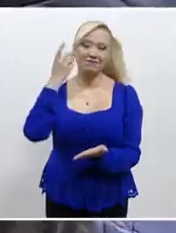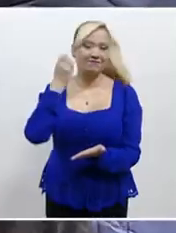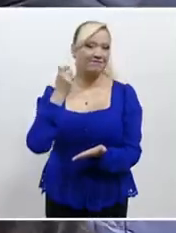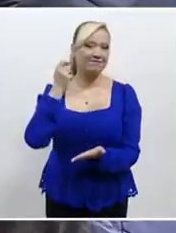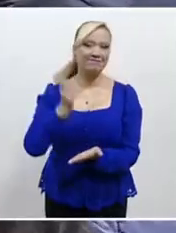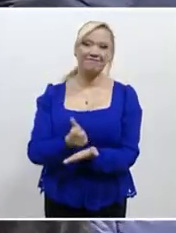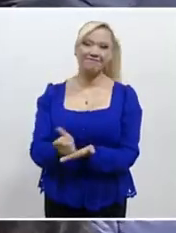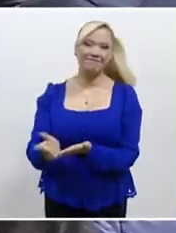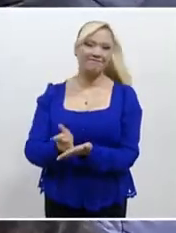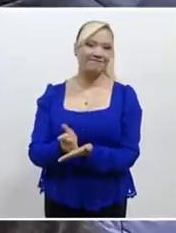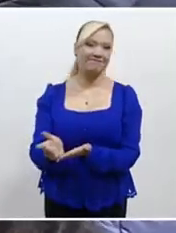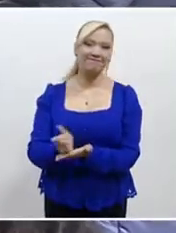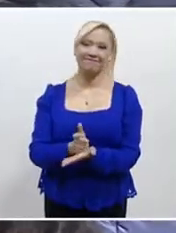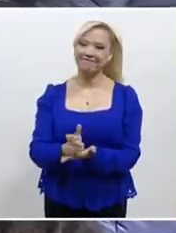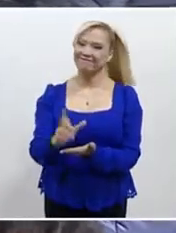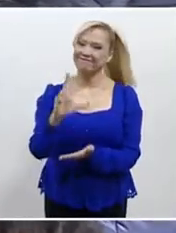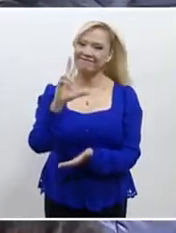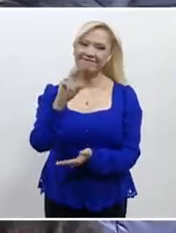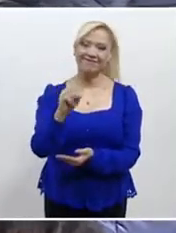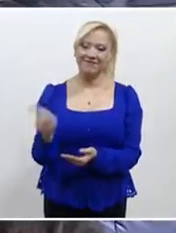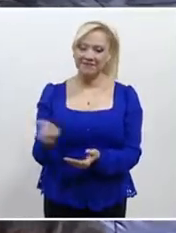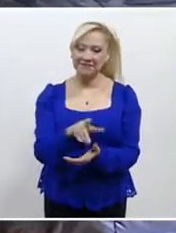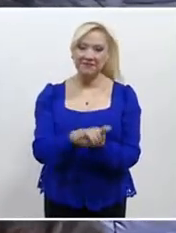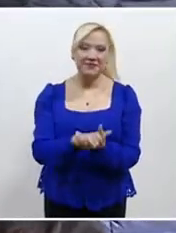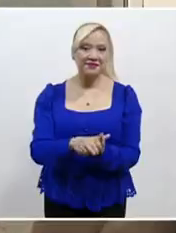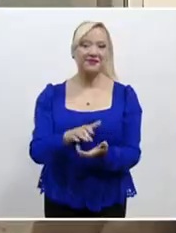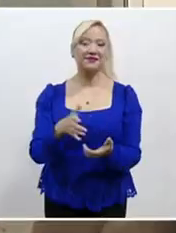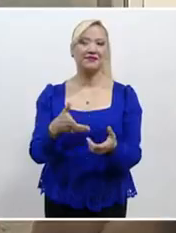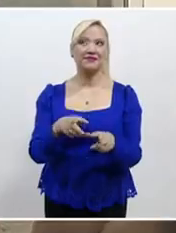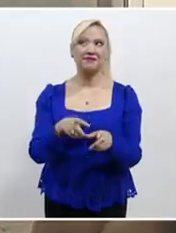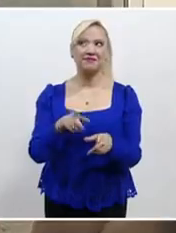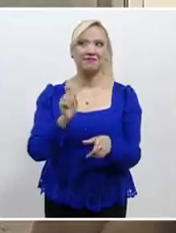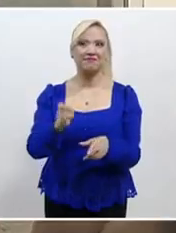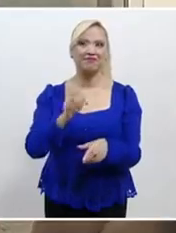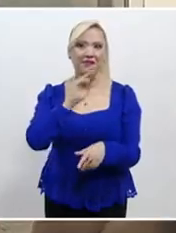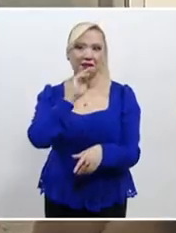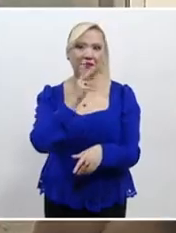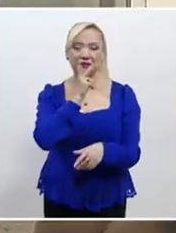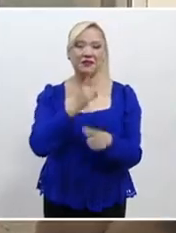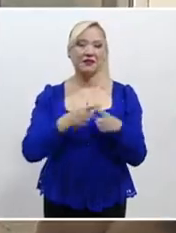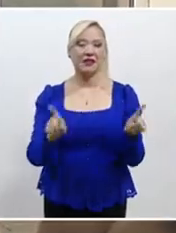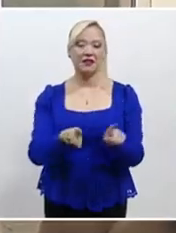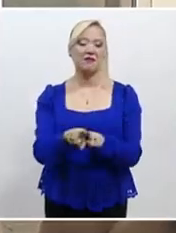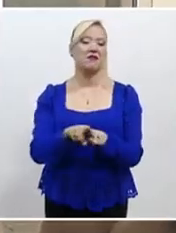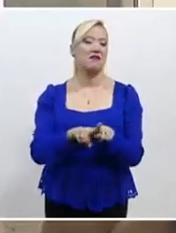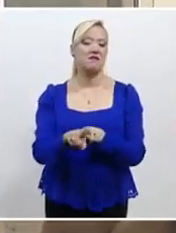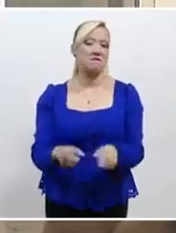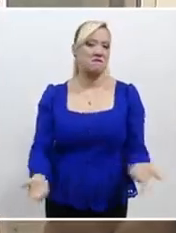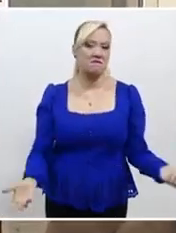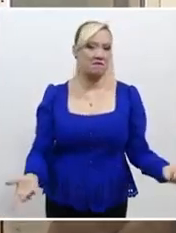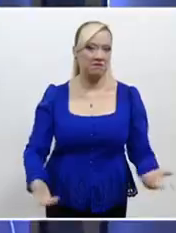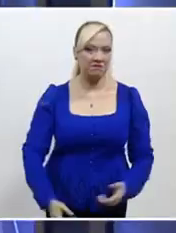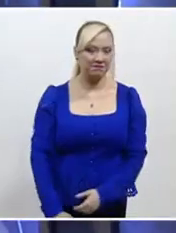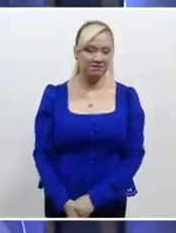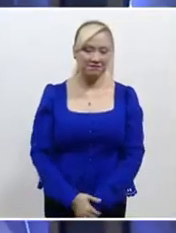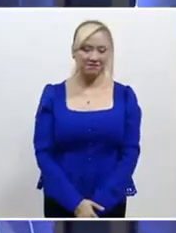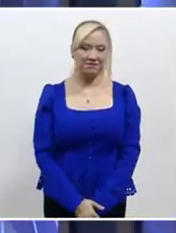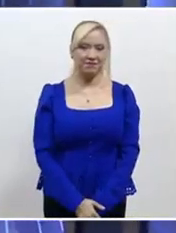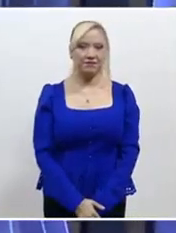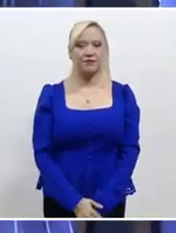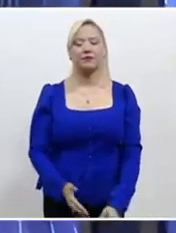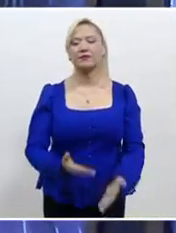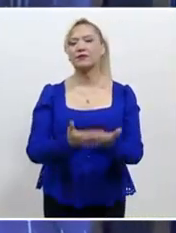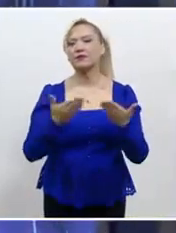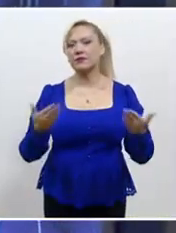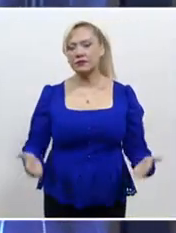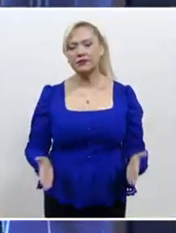proveniente de la cuenta que reclama. Poder informativo, José Luis Guerra García. Y en